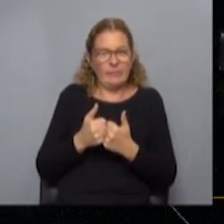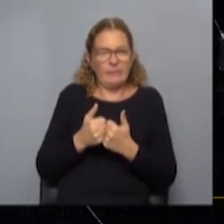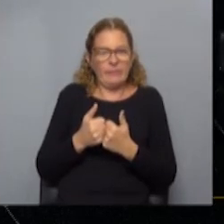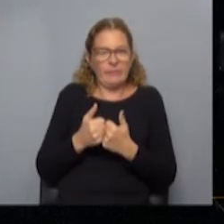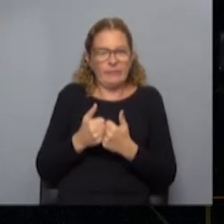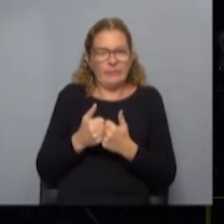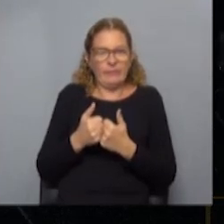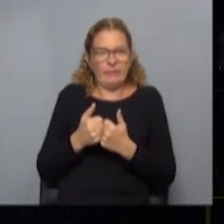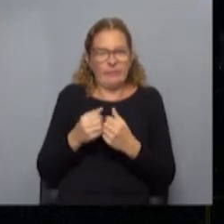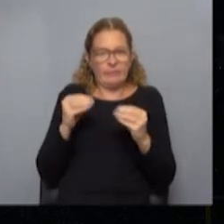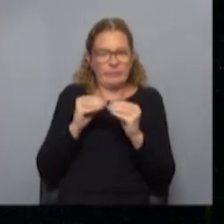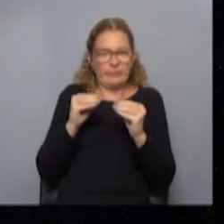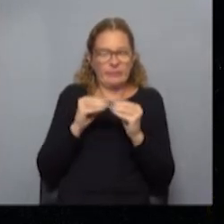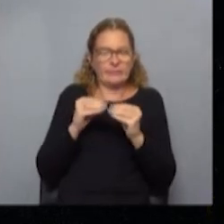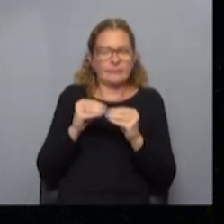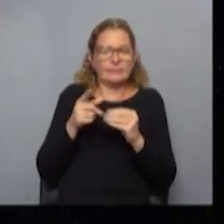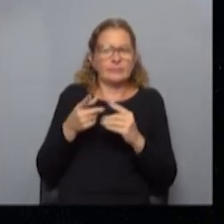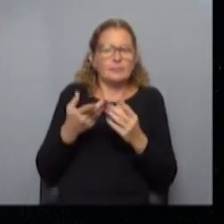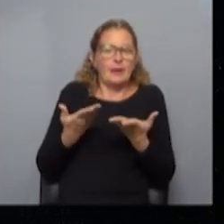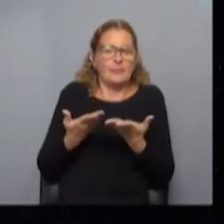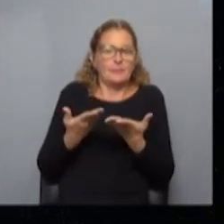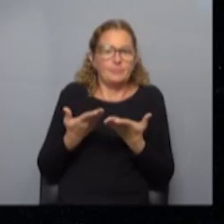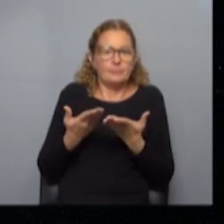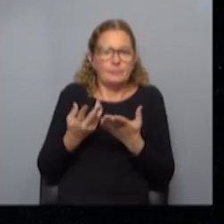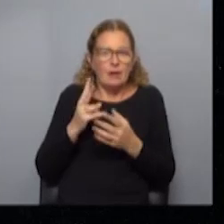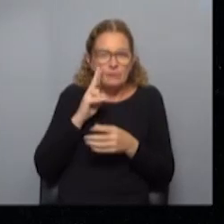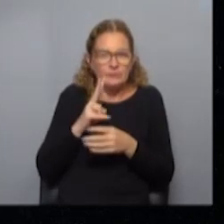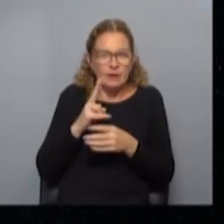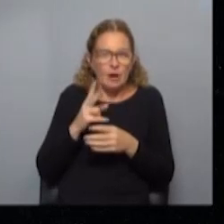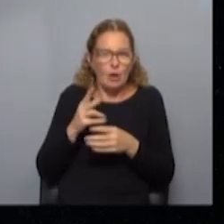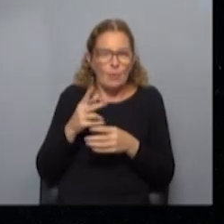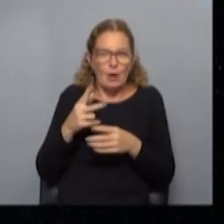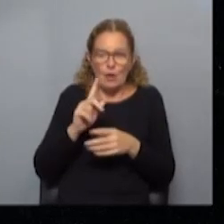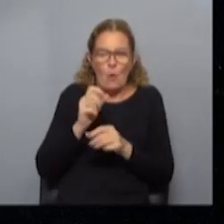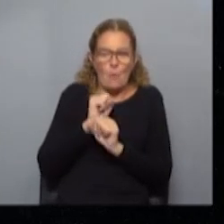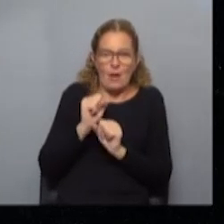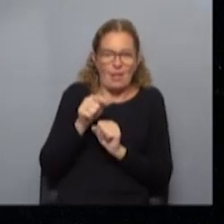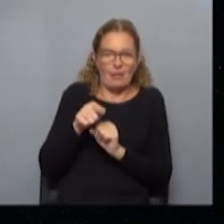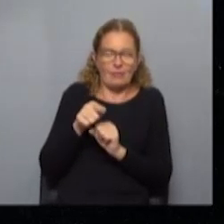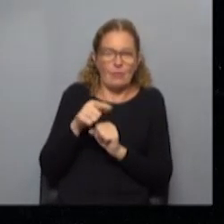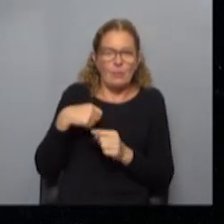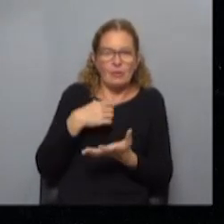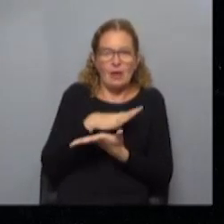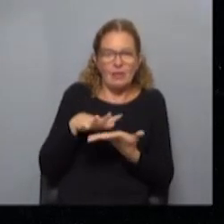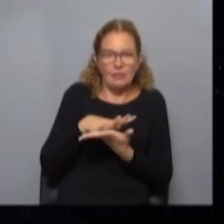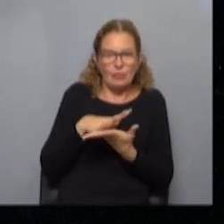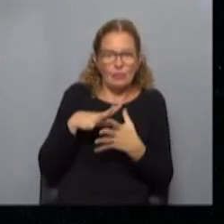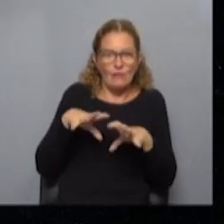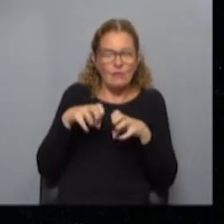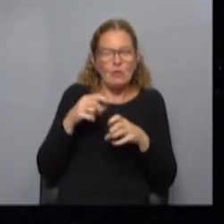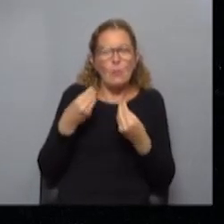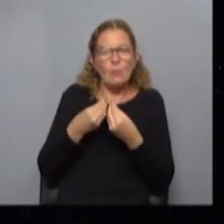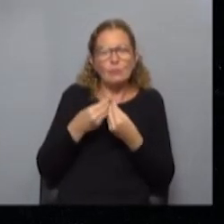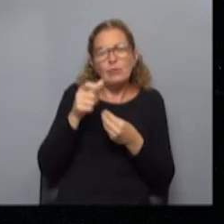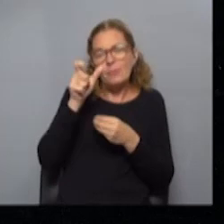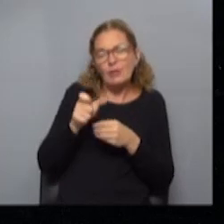los compañeros y compañeras para tratar de impedir pero esa es la situación que estamos viviendo mucha gente